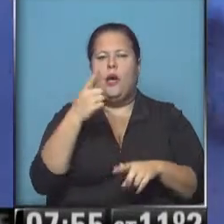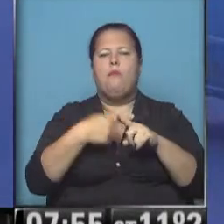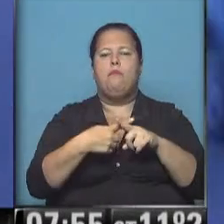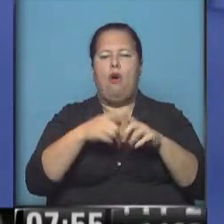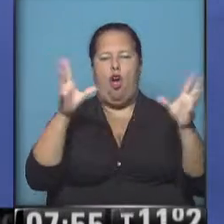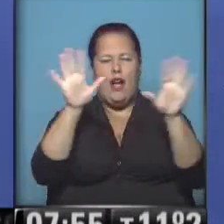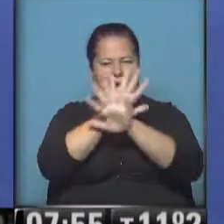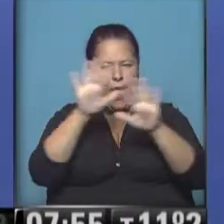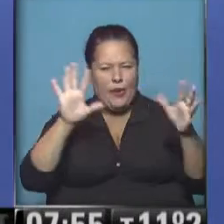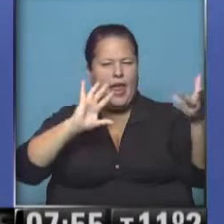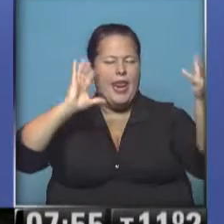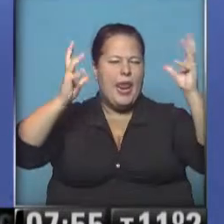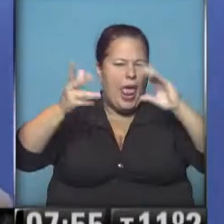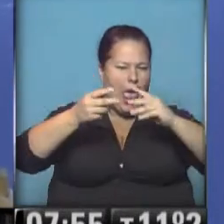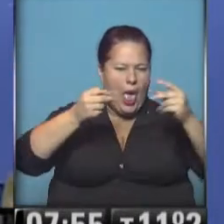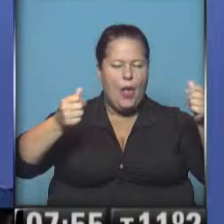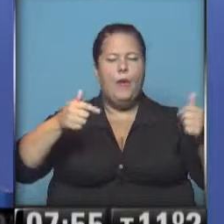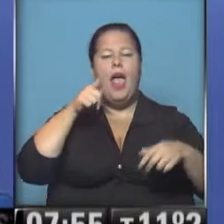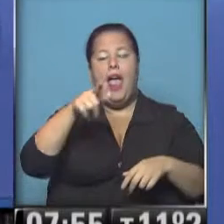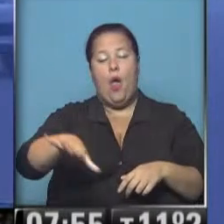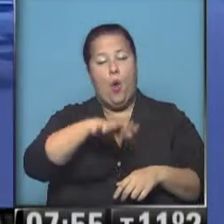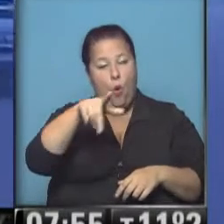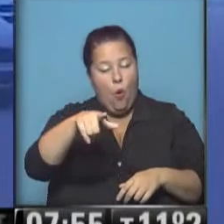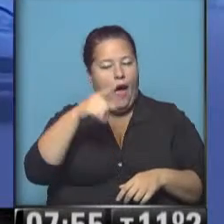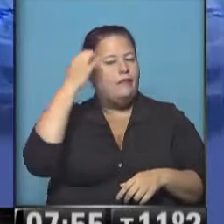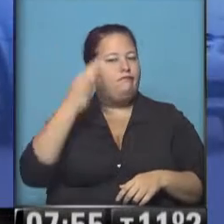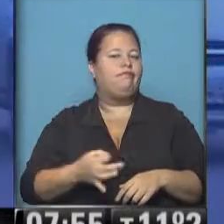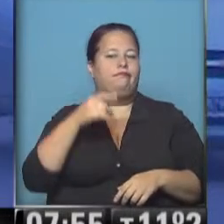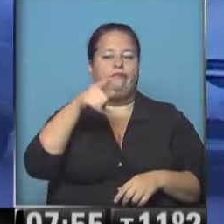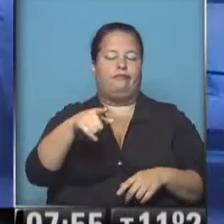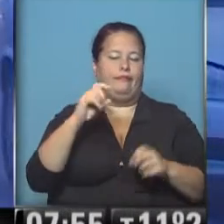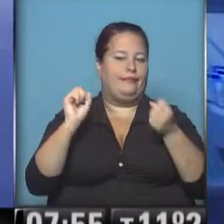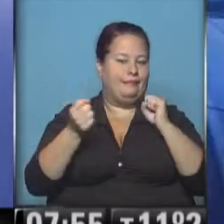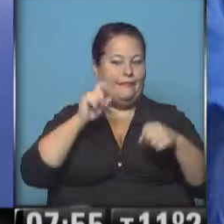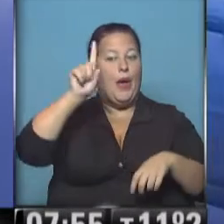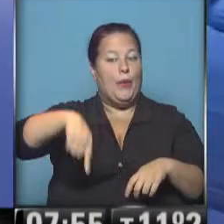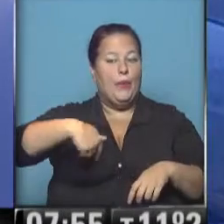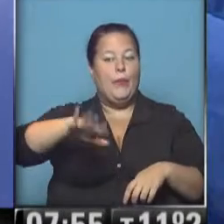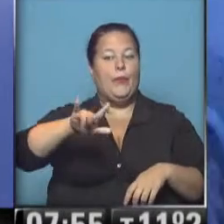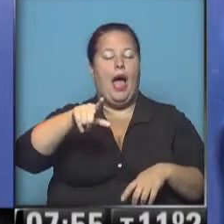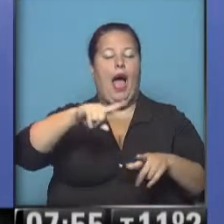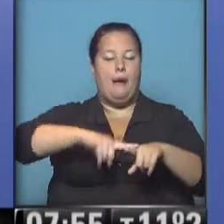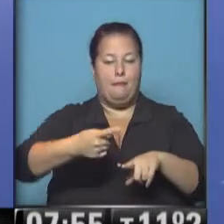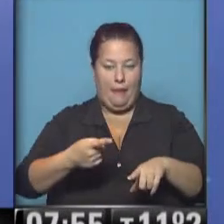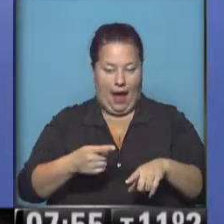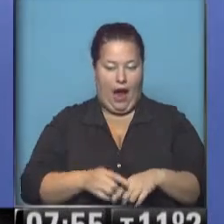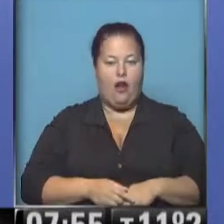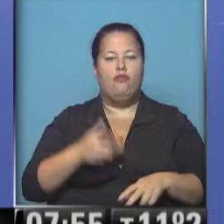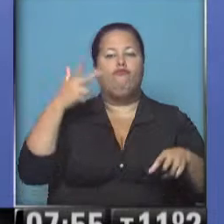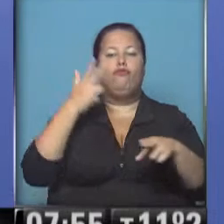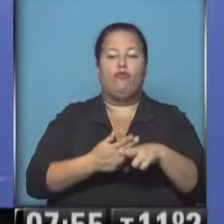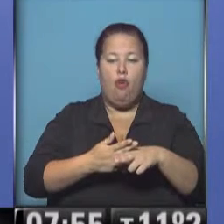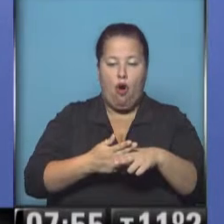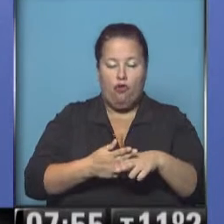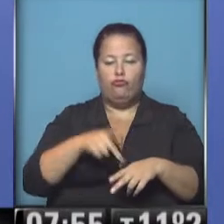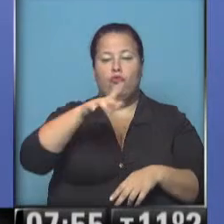cantidad de neblina, de niebla que hay, es el lugar, el punto clave de la atención, donde se va a registrar este paro y este corte